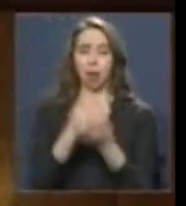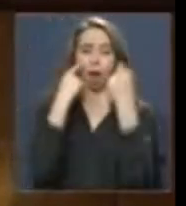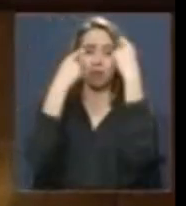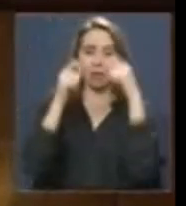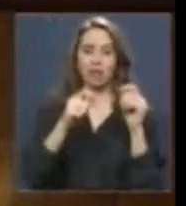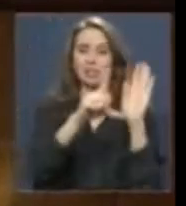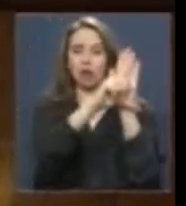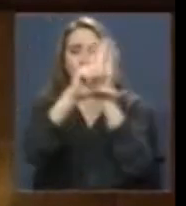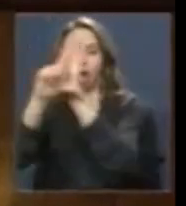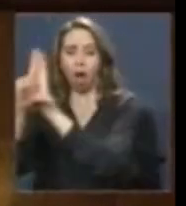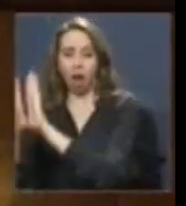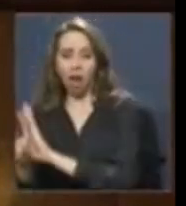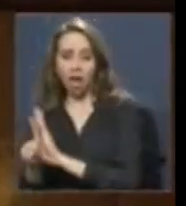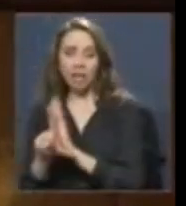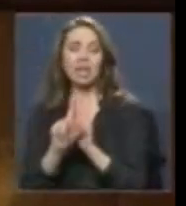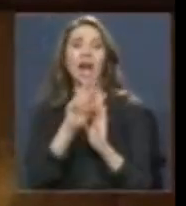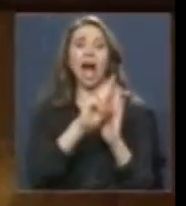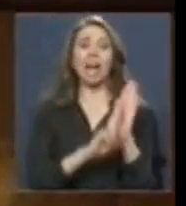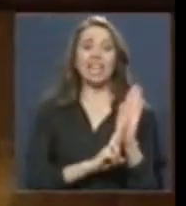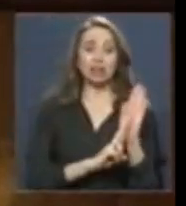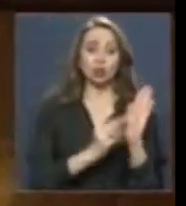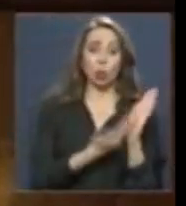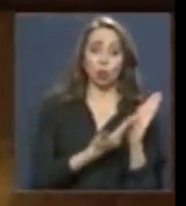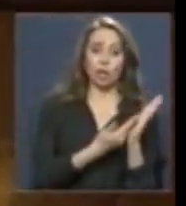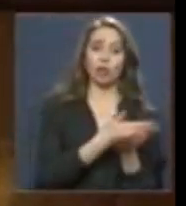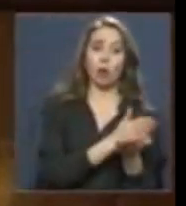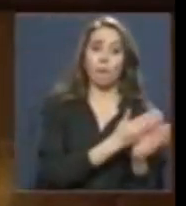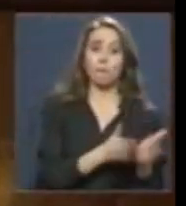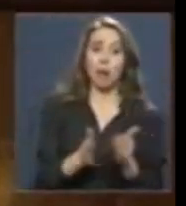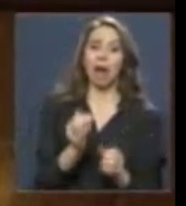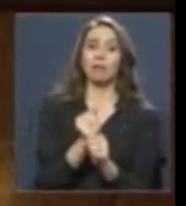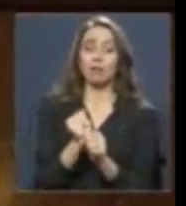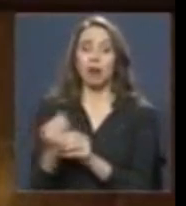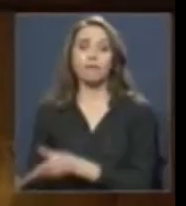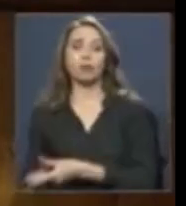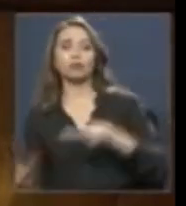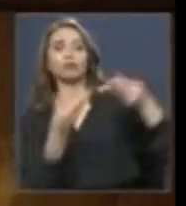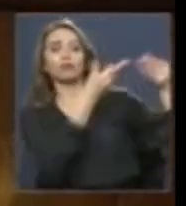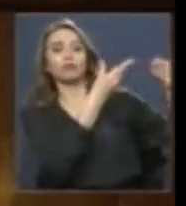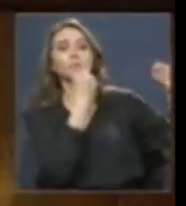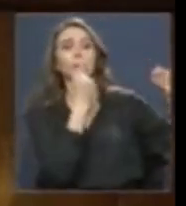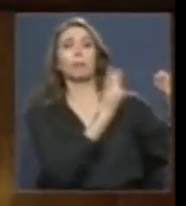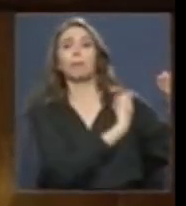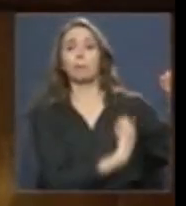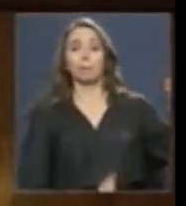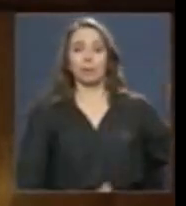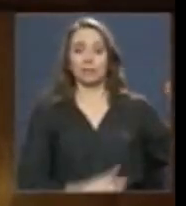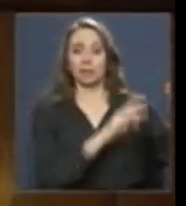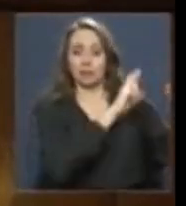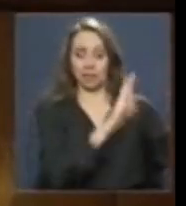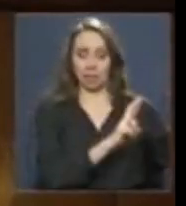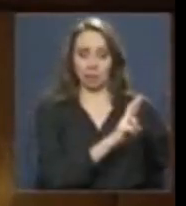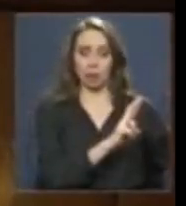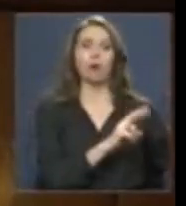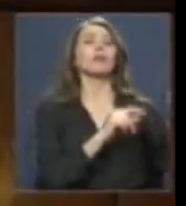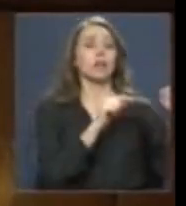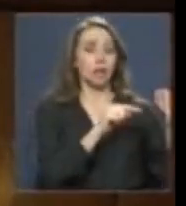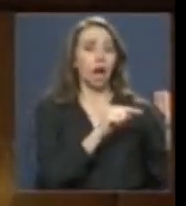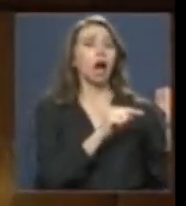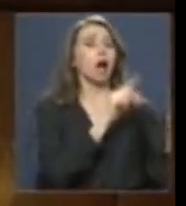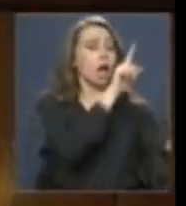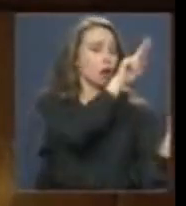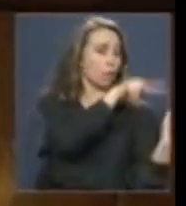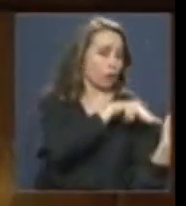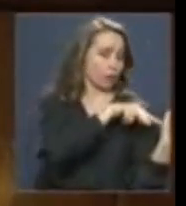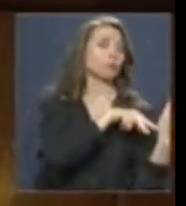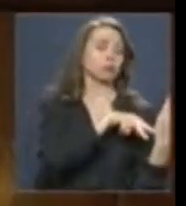legislativa, se remitirá al resultado del plan de trabajo del Presidente de la República para presentación del respectivo proyecto de ley.